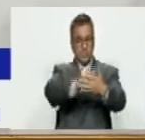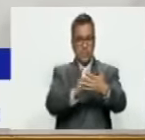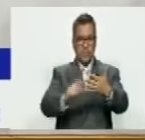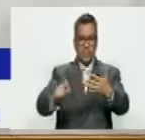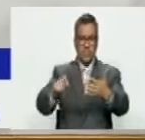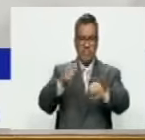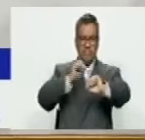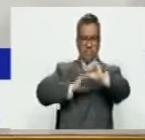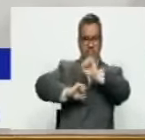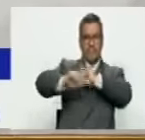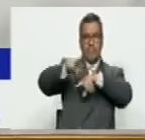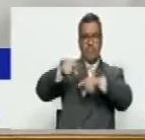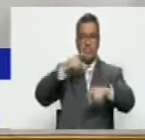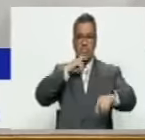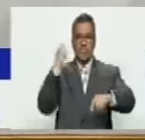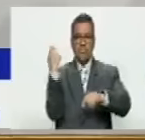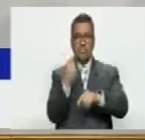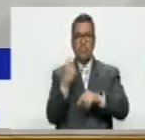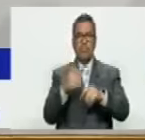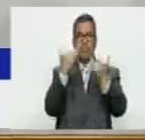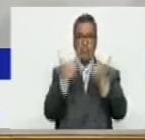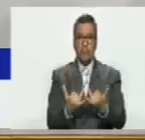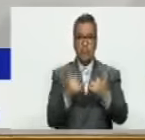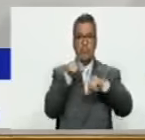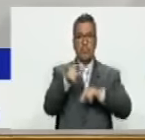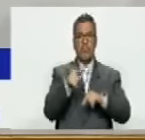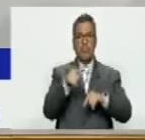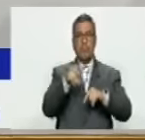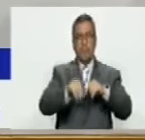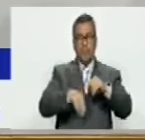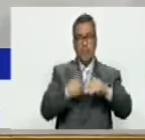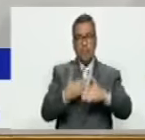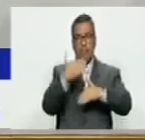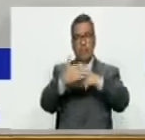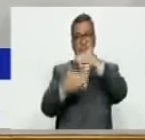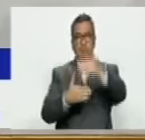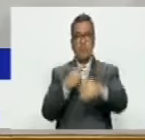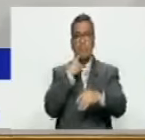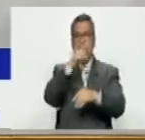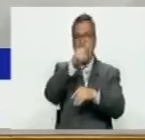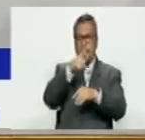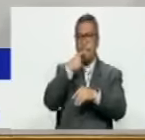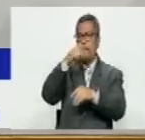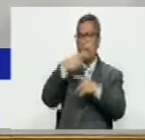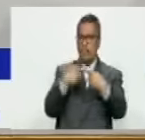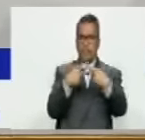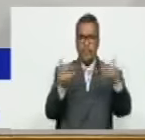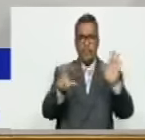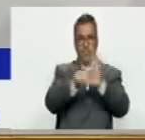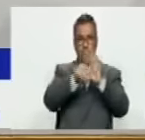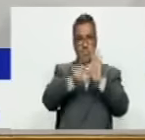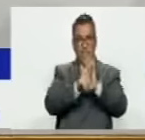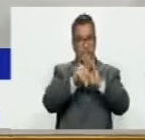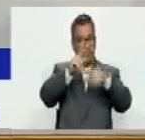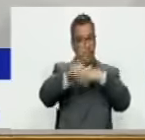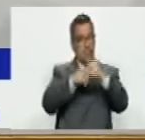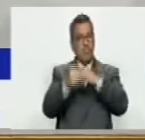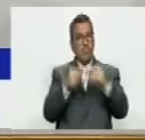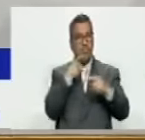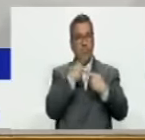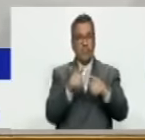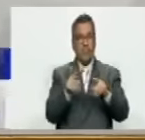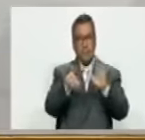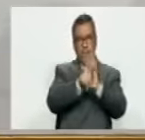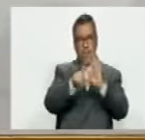fascismo, contra el odio. Ya vamos, avanzados en la consulta pública de la ley contra el fascismo, neofascismo y expresiones